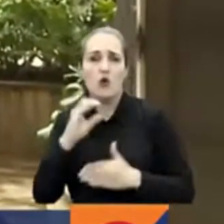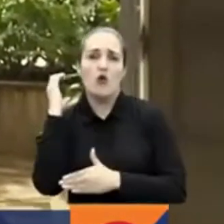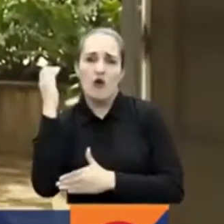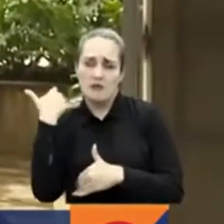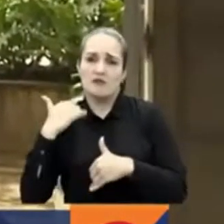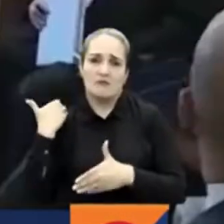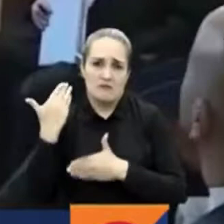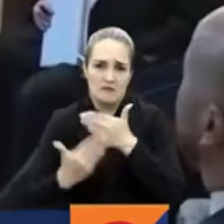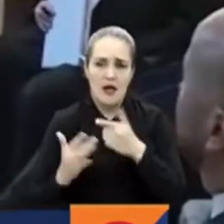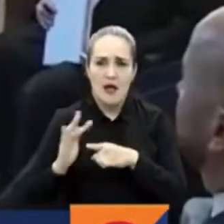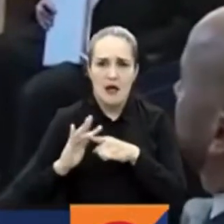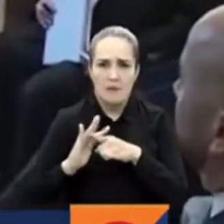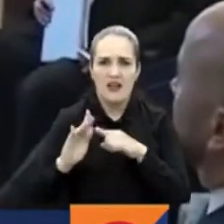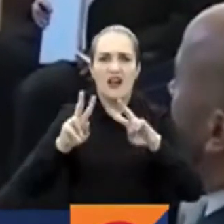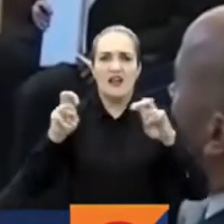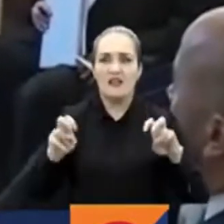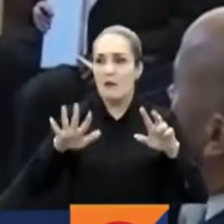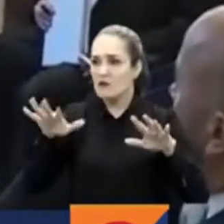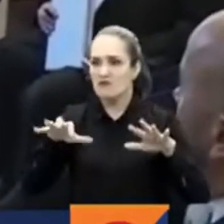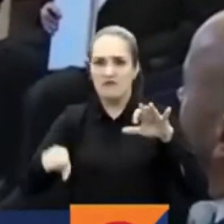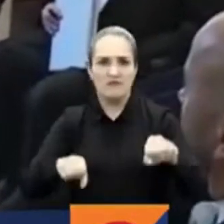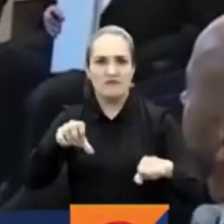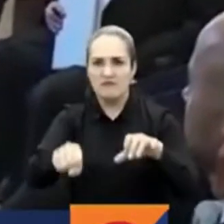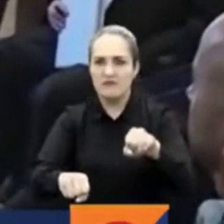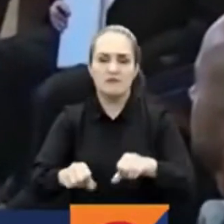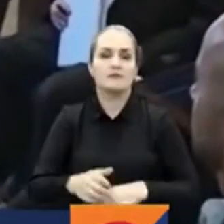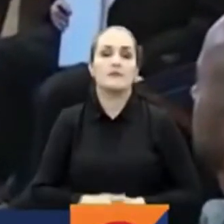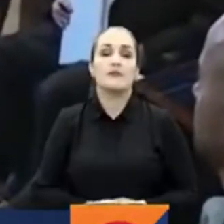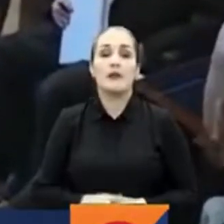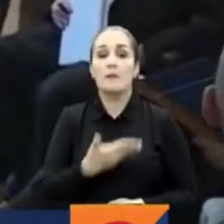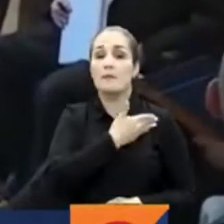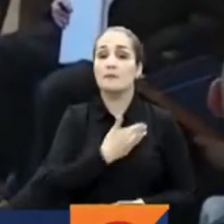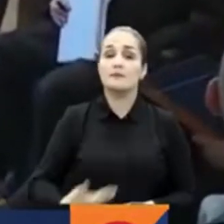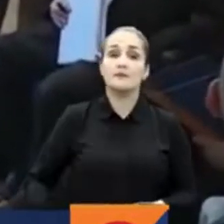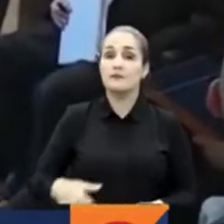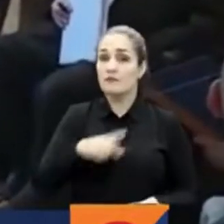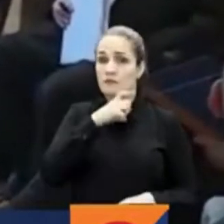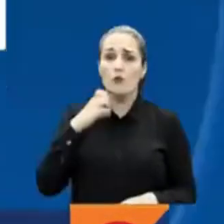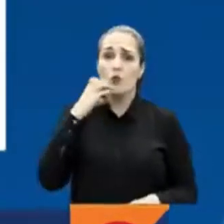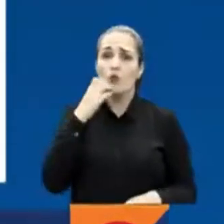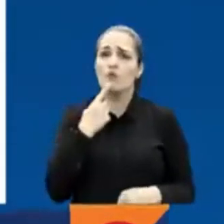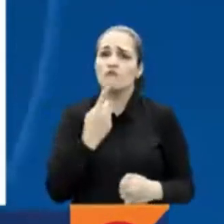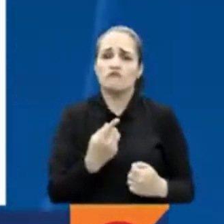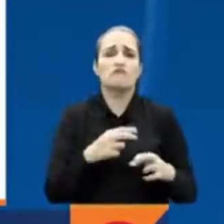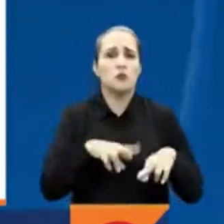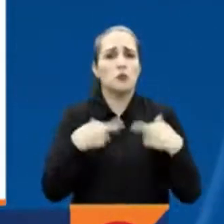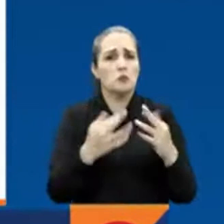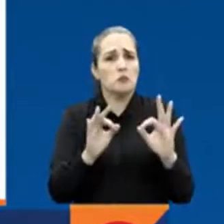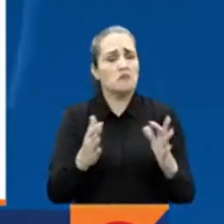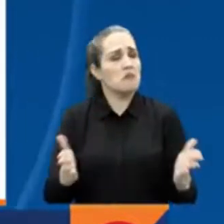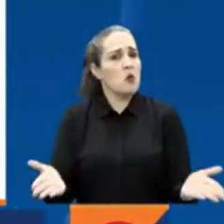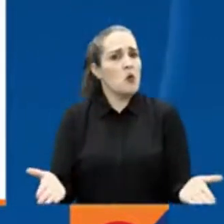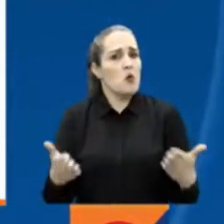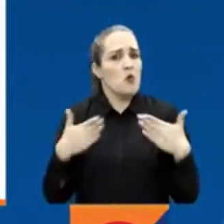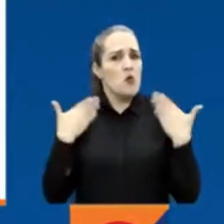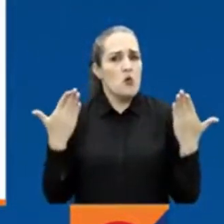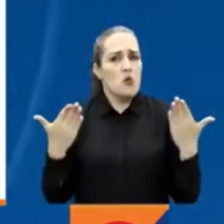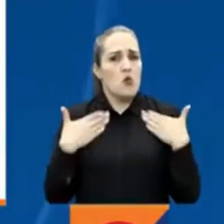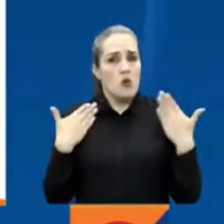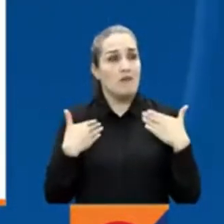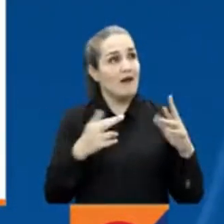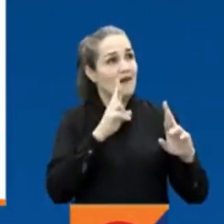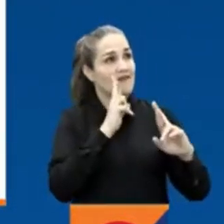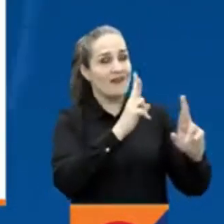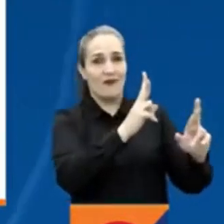en materia de extinción de dominio. El presidente Duque afirmó que fue una reunión productiva. Muy complacidos con el reconocimiento que